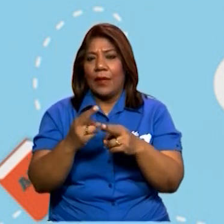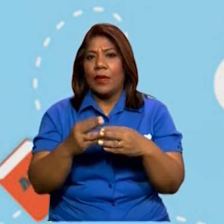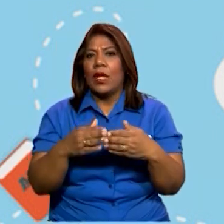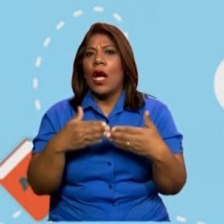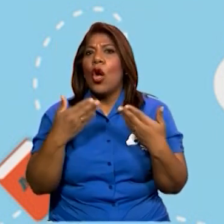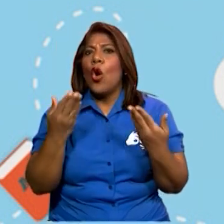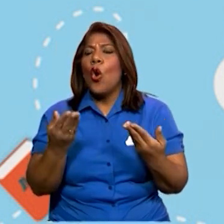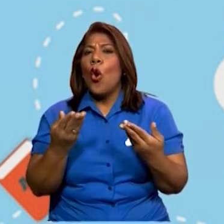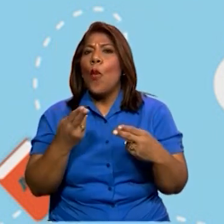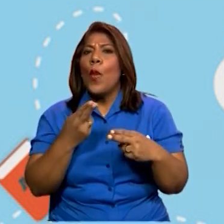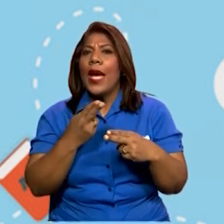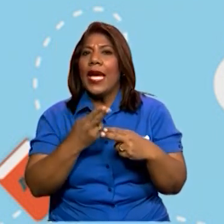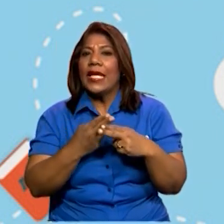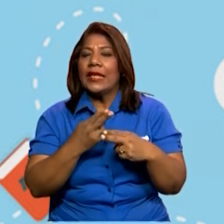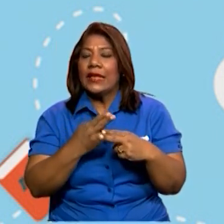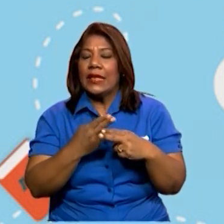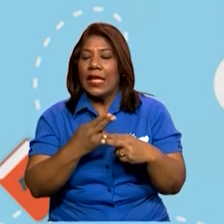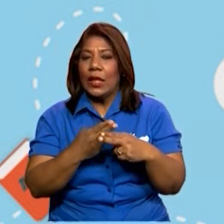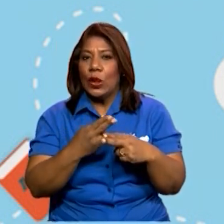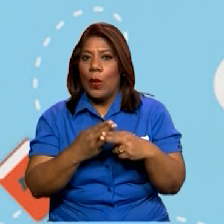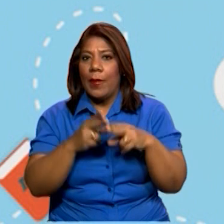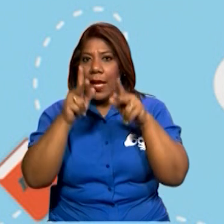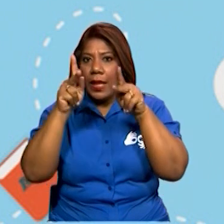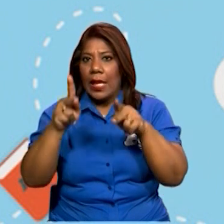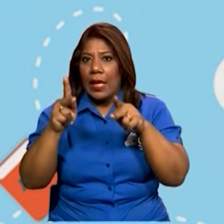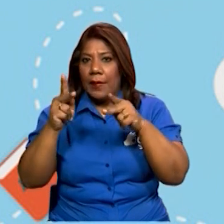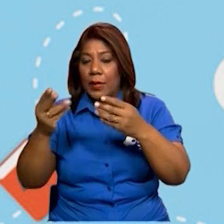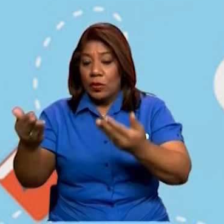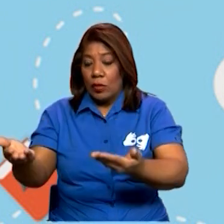se le llama a la persona que envía la carta?